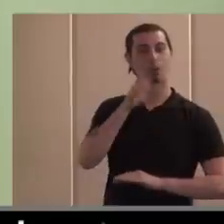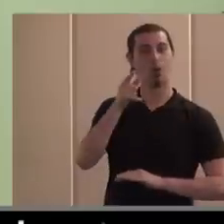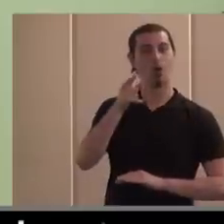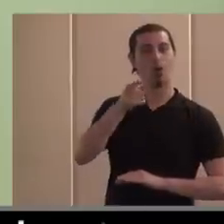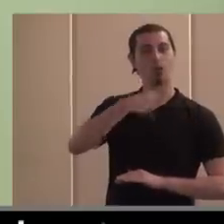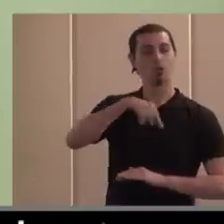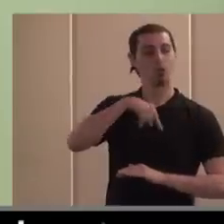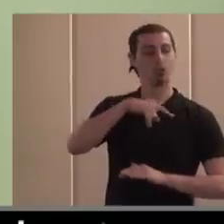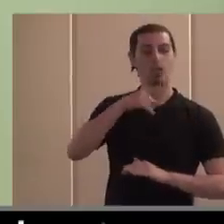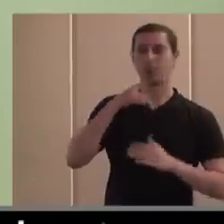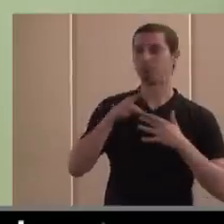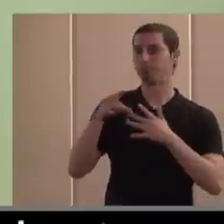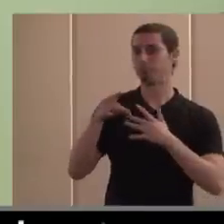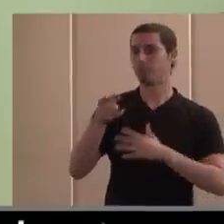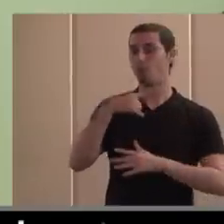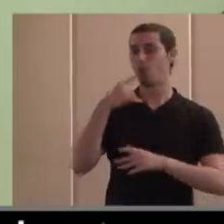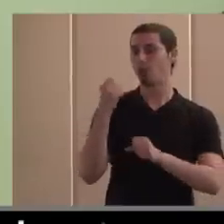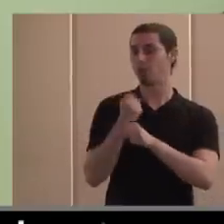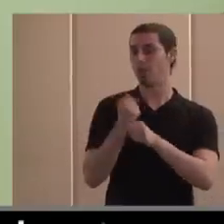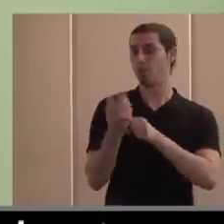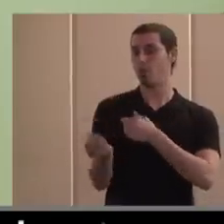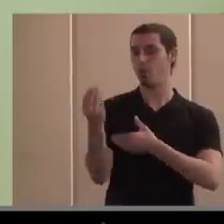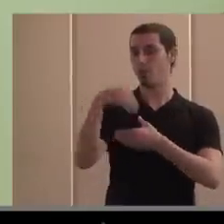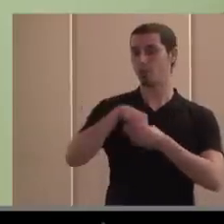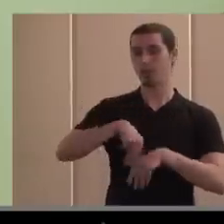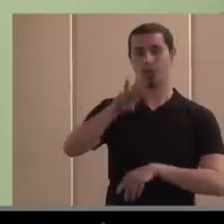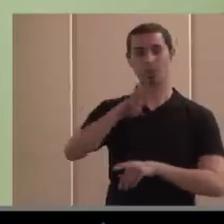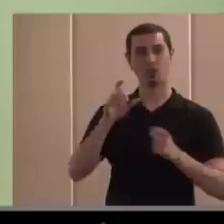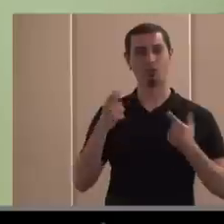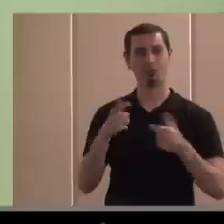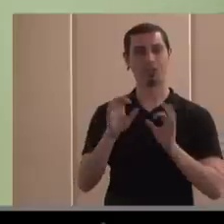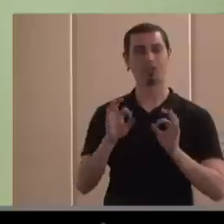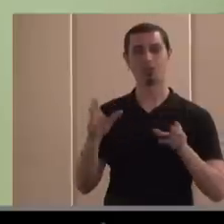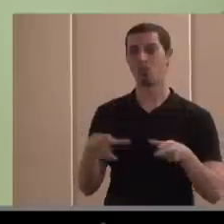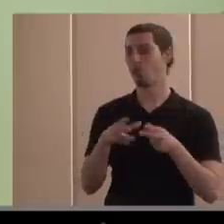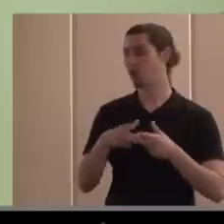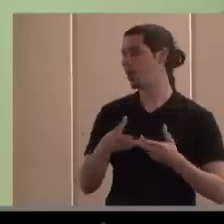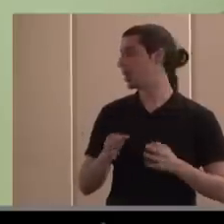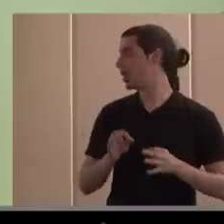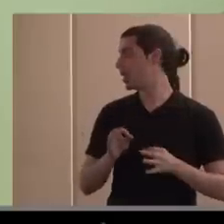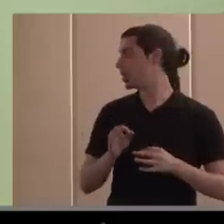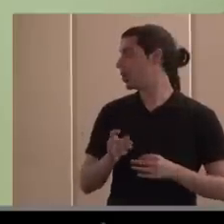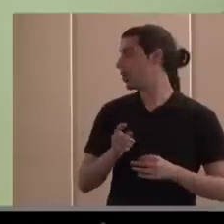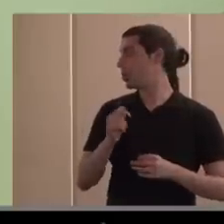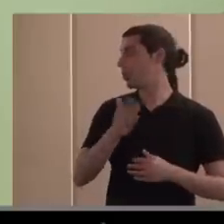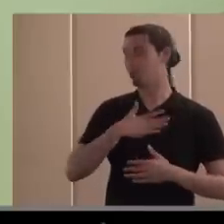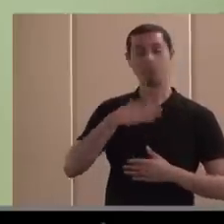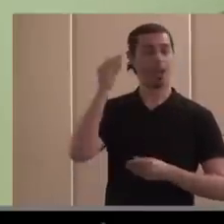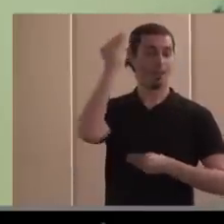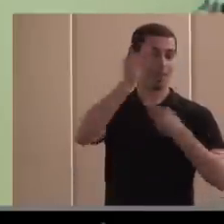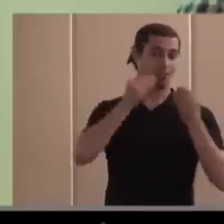de aportar un valor diferencial como operadores dentro del sector social esto es un poco la reflexión final